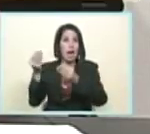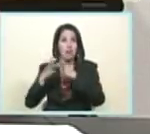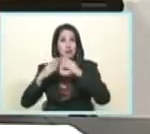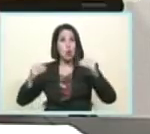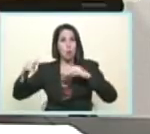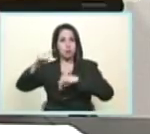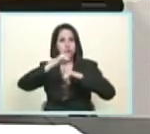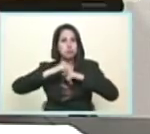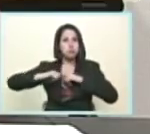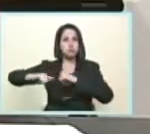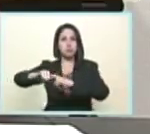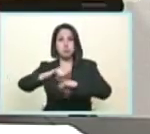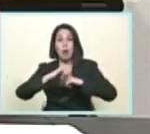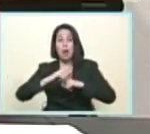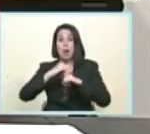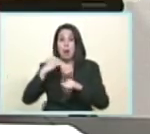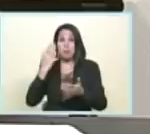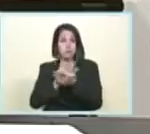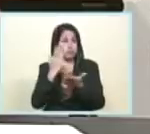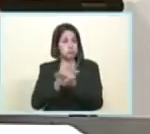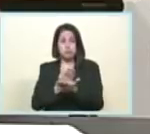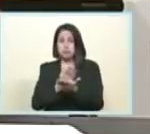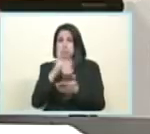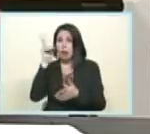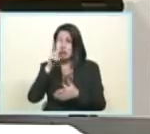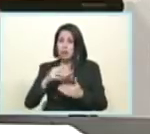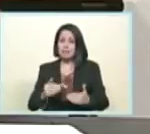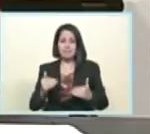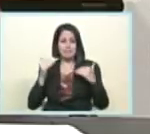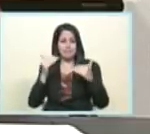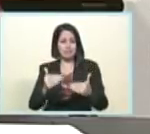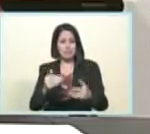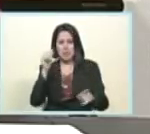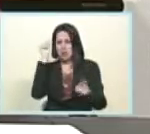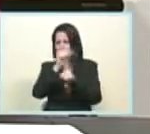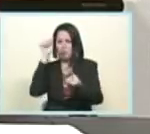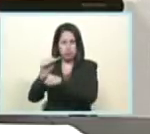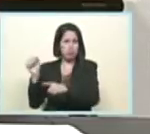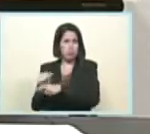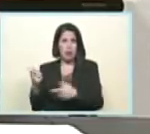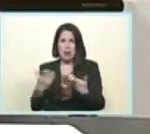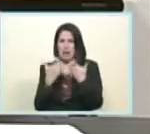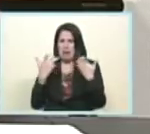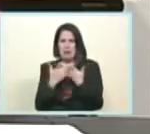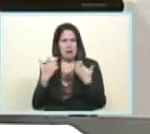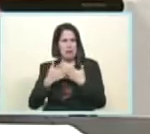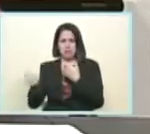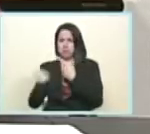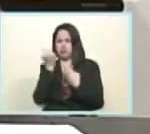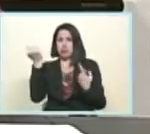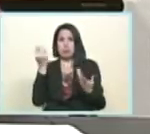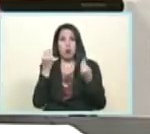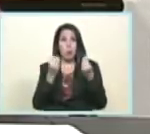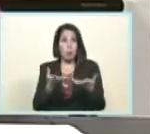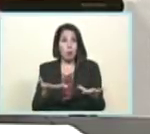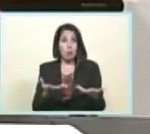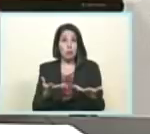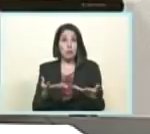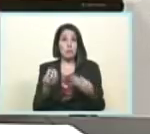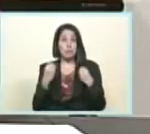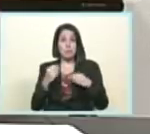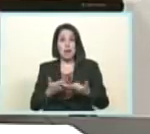sonrisa la Venezuela que lucha por su felicidad la Venezuela que tiene capacidad para crear